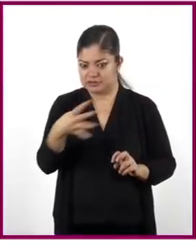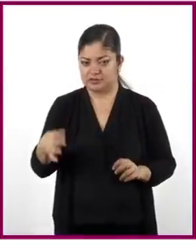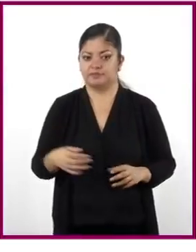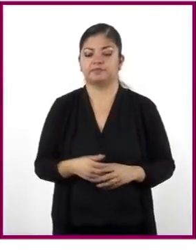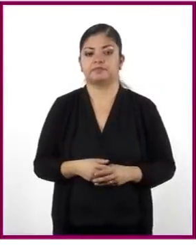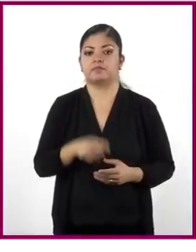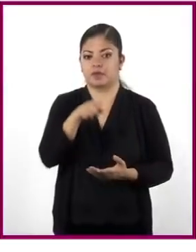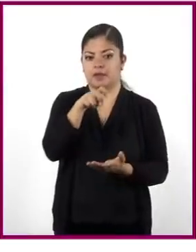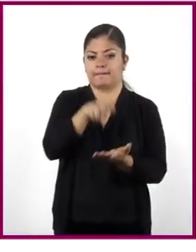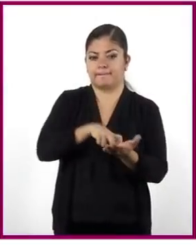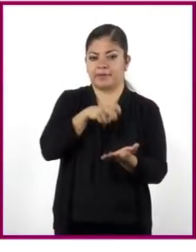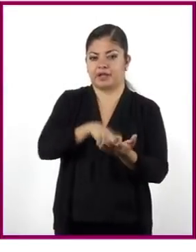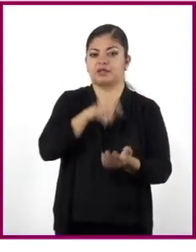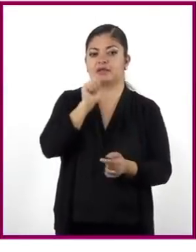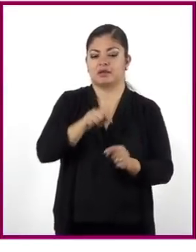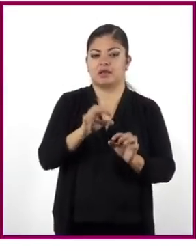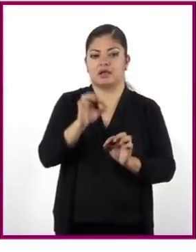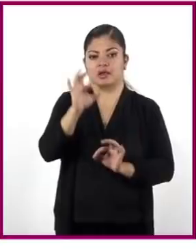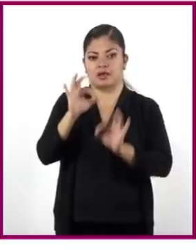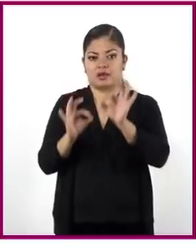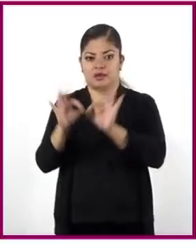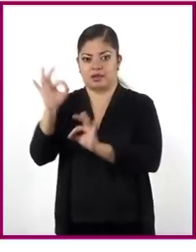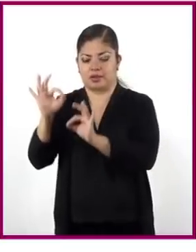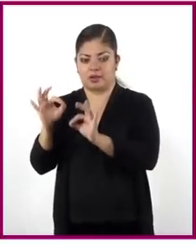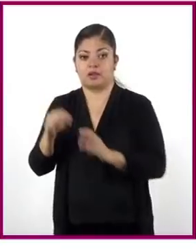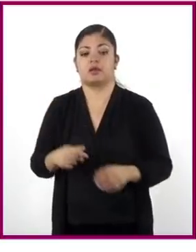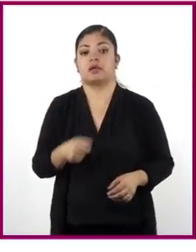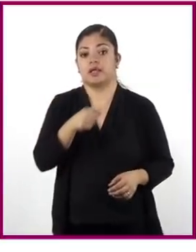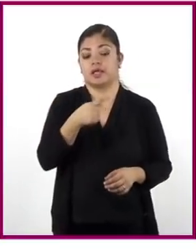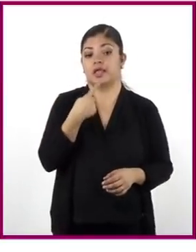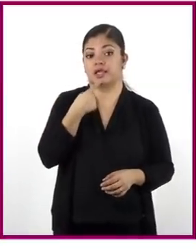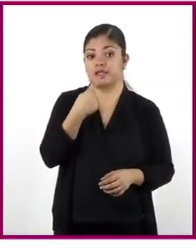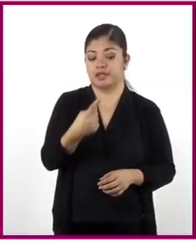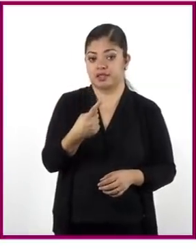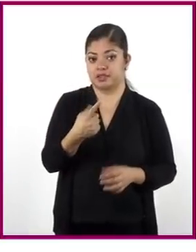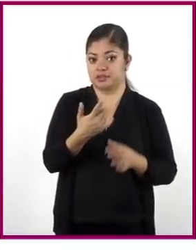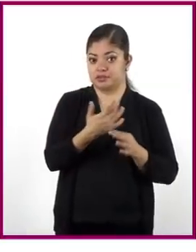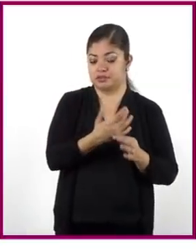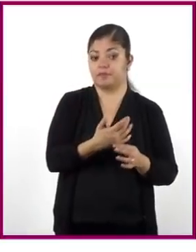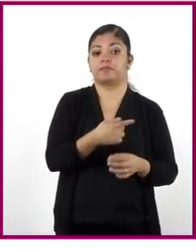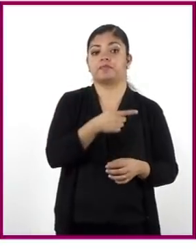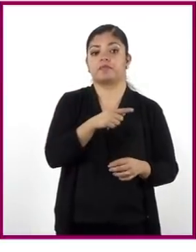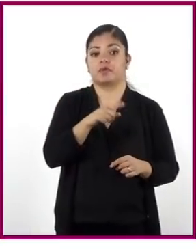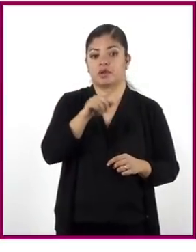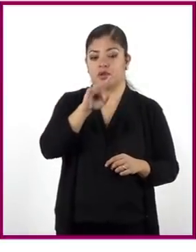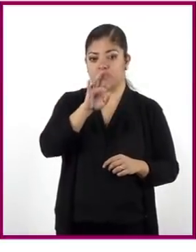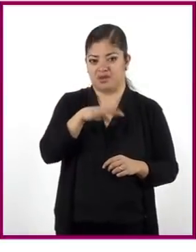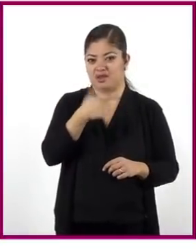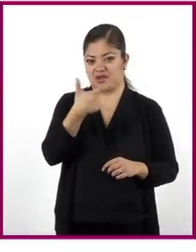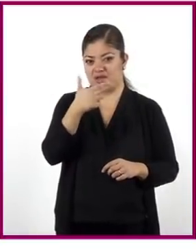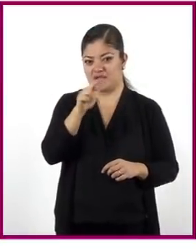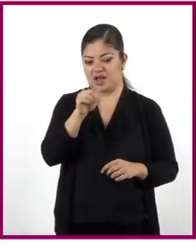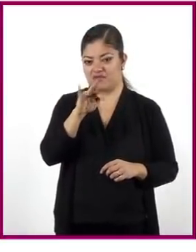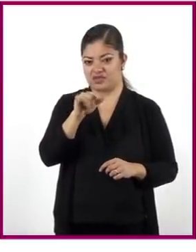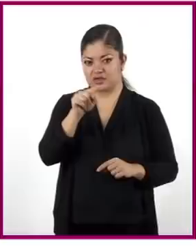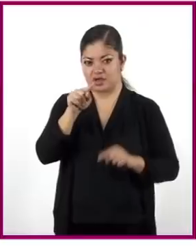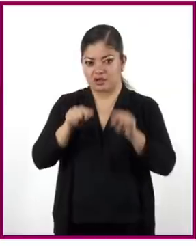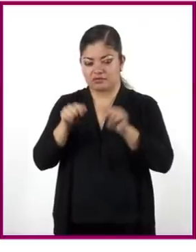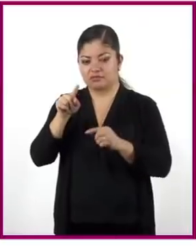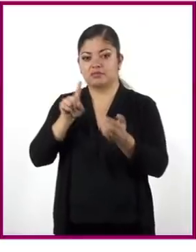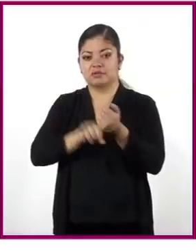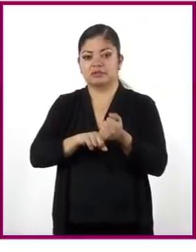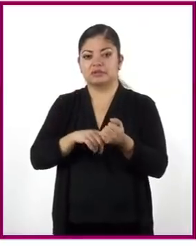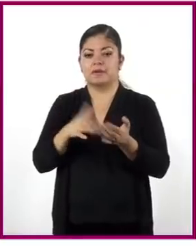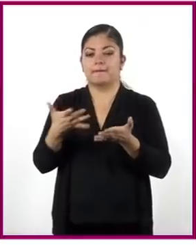Practiquemos gráficas de relaciones proporcionales. Aquí dice, la gráfica siguiente muestra la relación proporcional